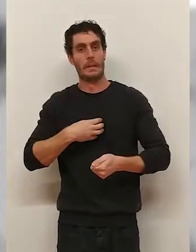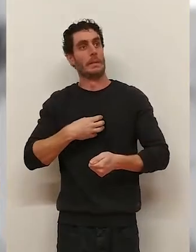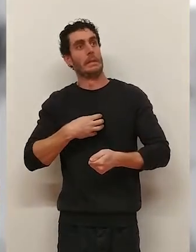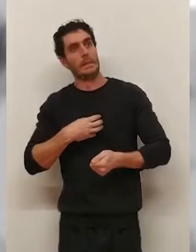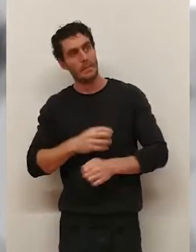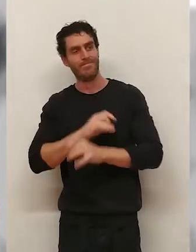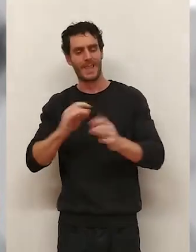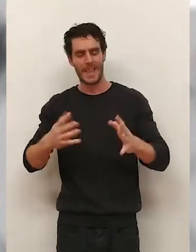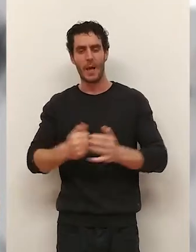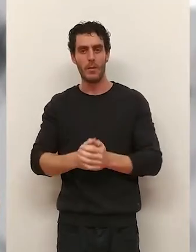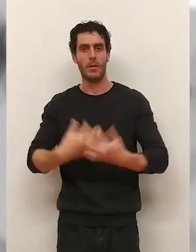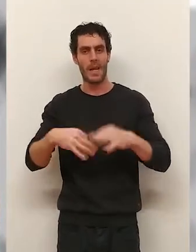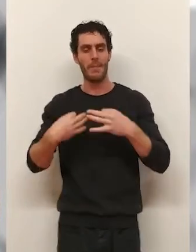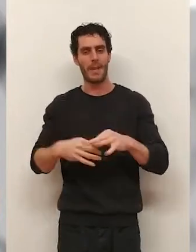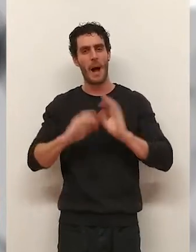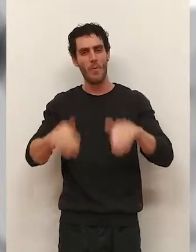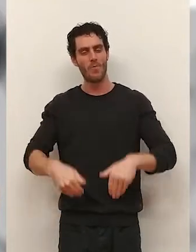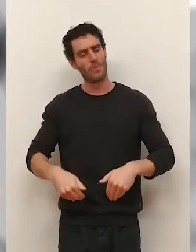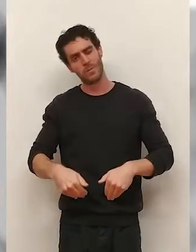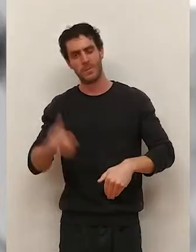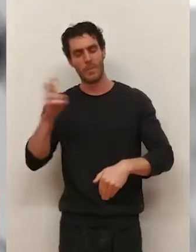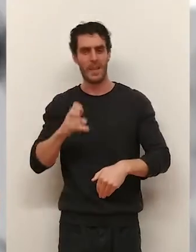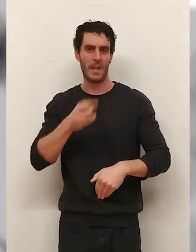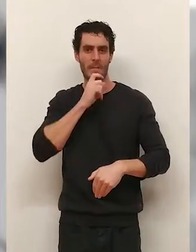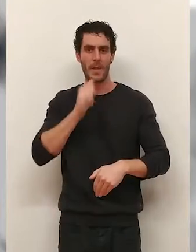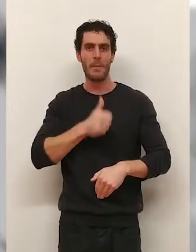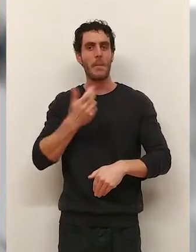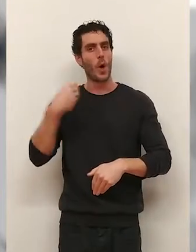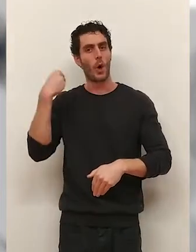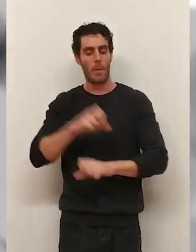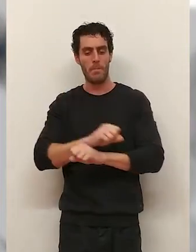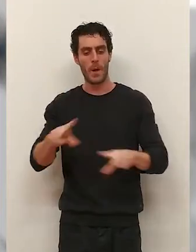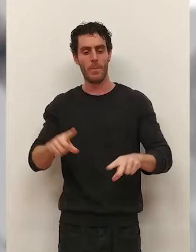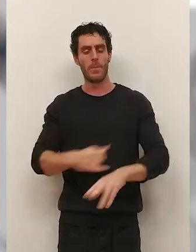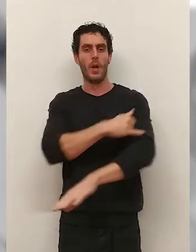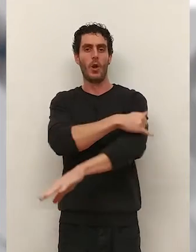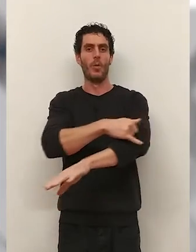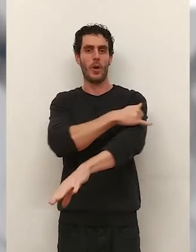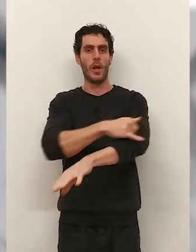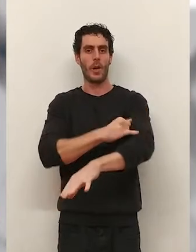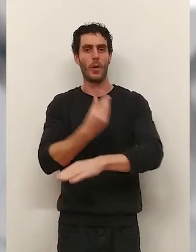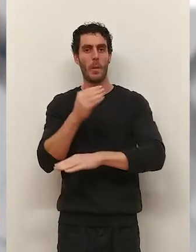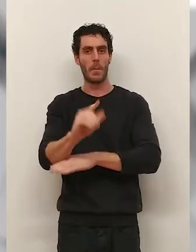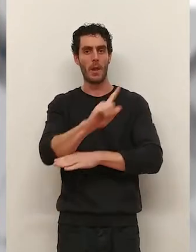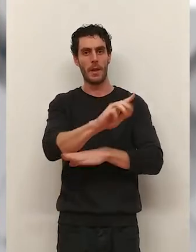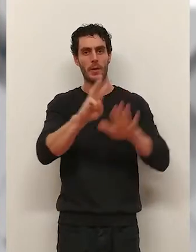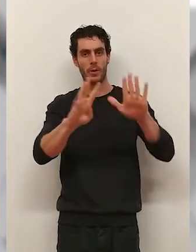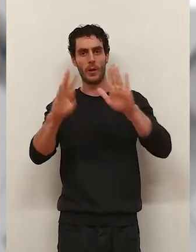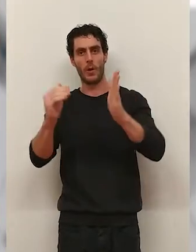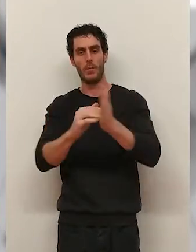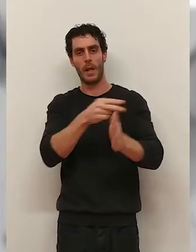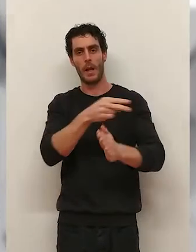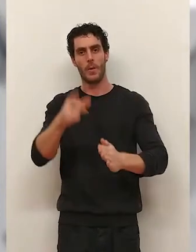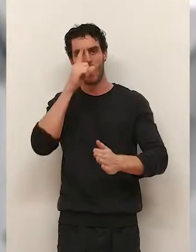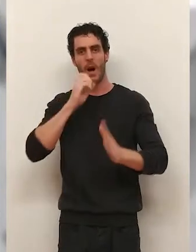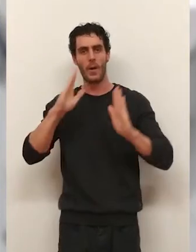Y es verdad que los adultos tardan mucho en llegar, pero un joven con más razón. El Gobierno regional apoya a Arad con 189.000 euros